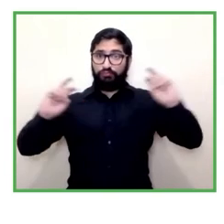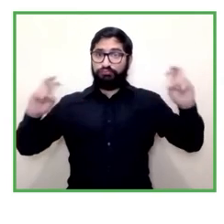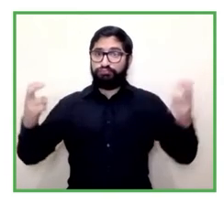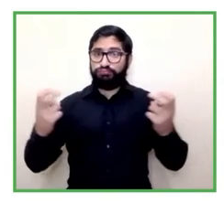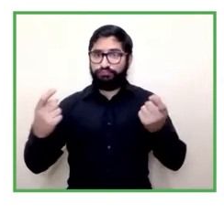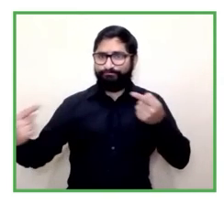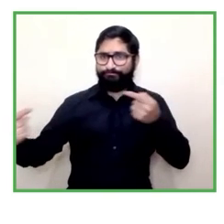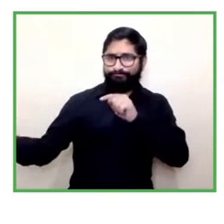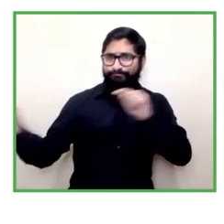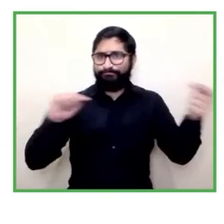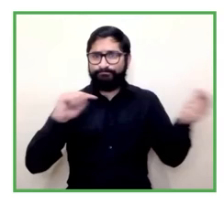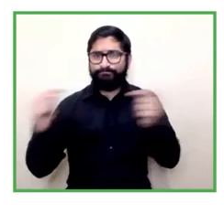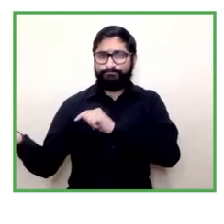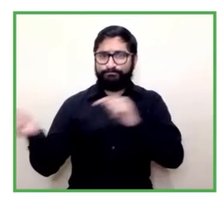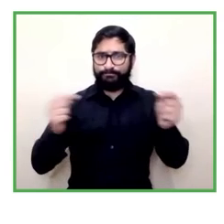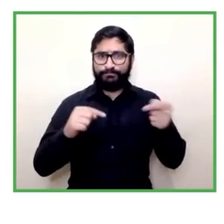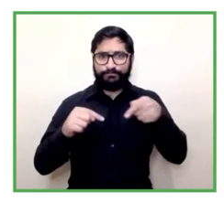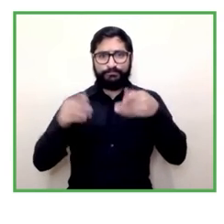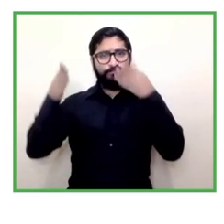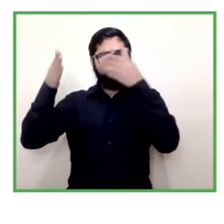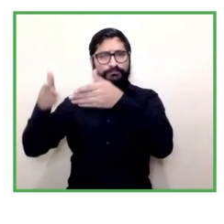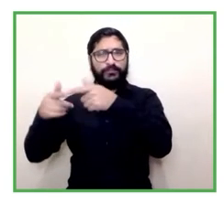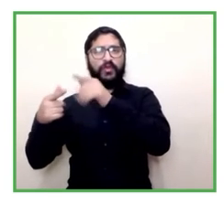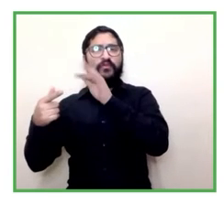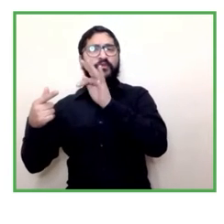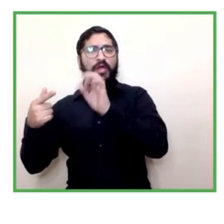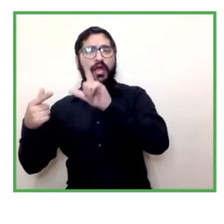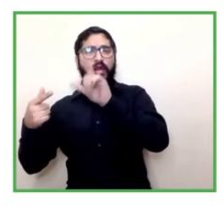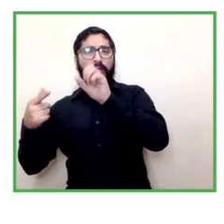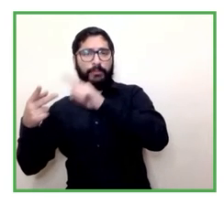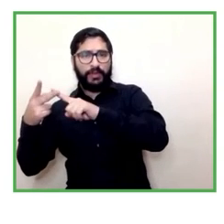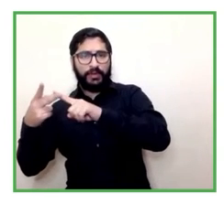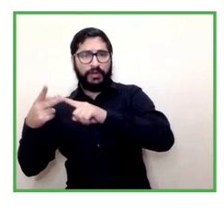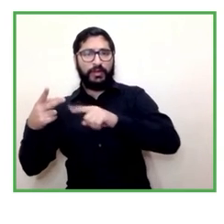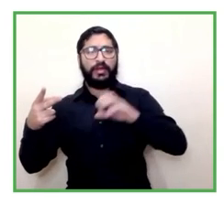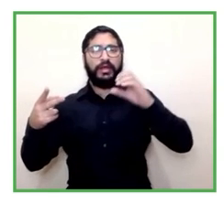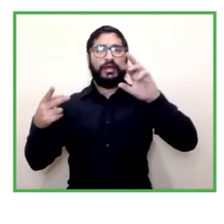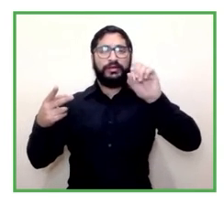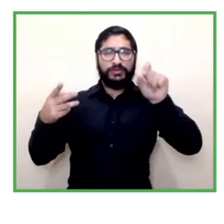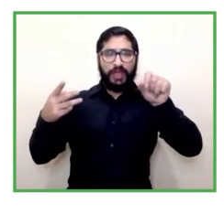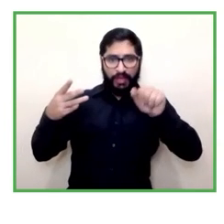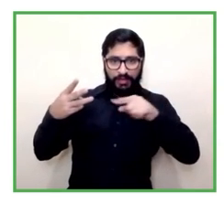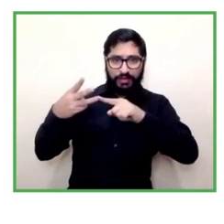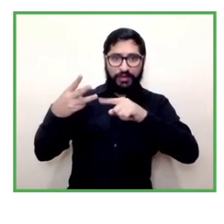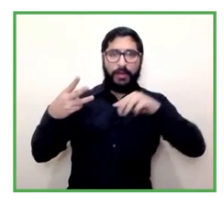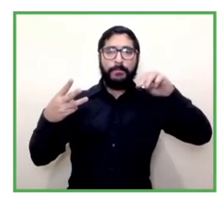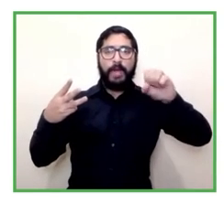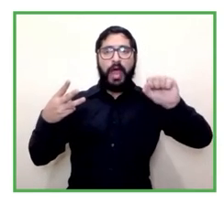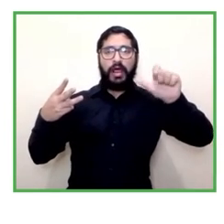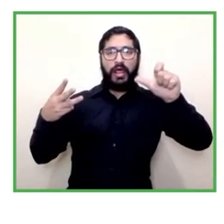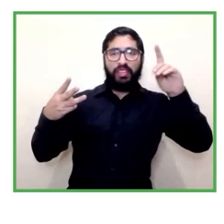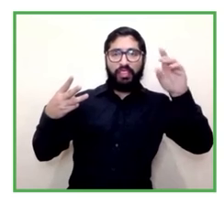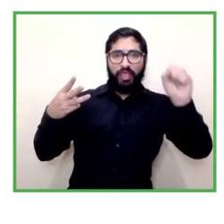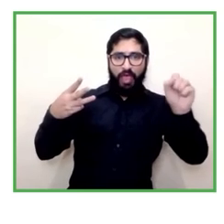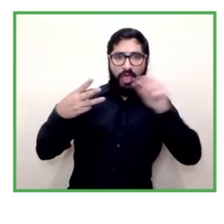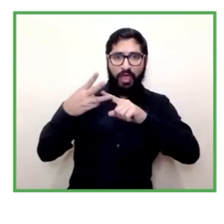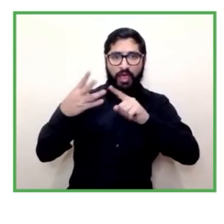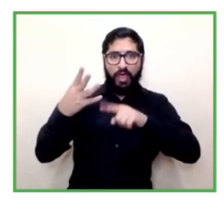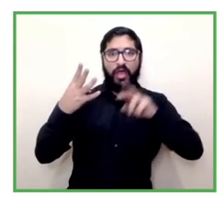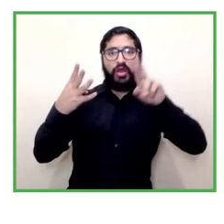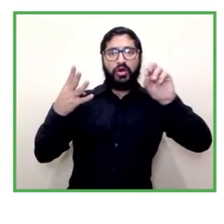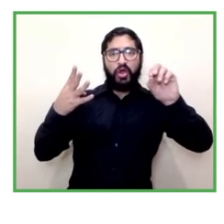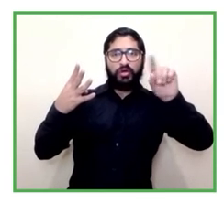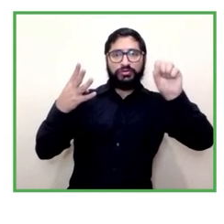con Cristian Magda y Rosemaría y donde lo que vamos a hacer como una reflexión en